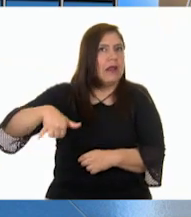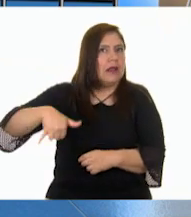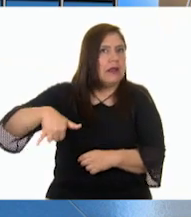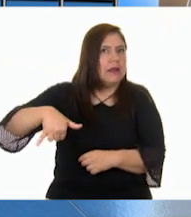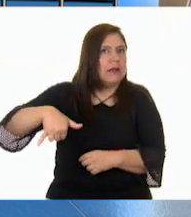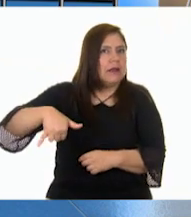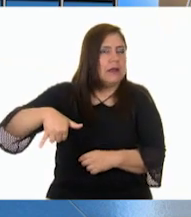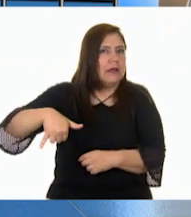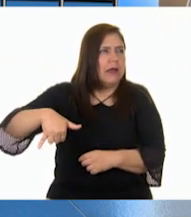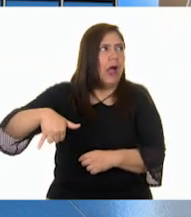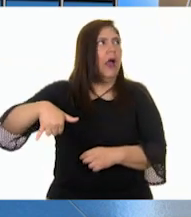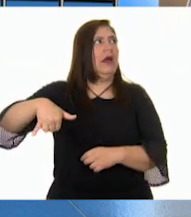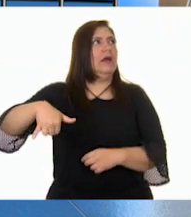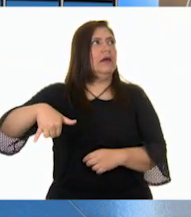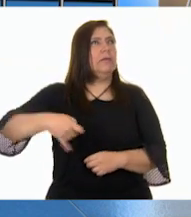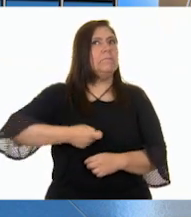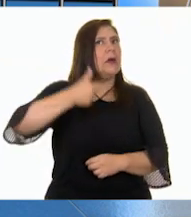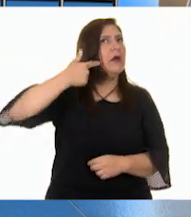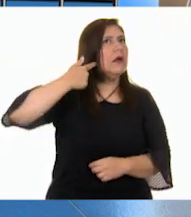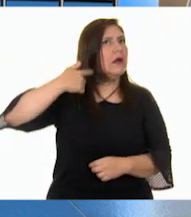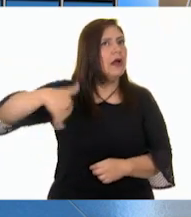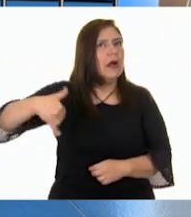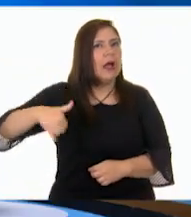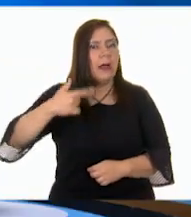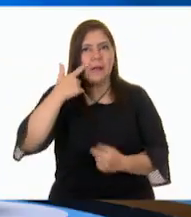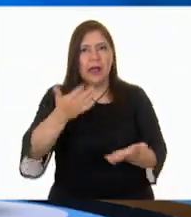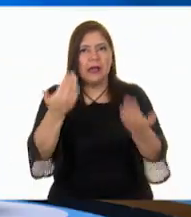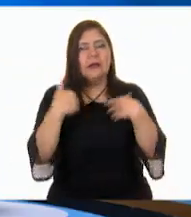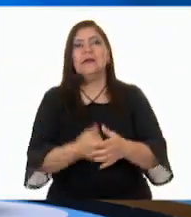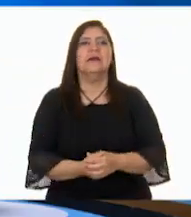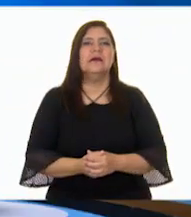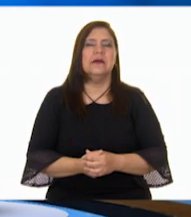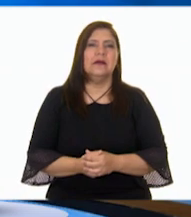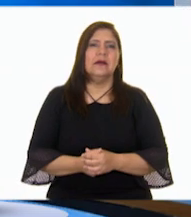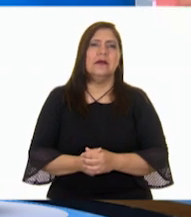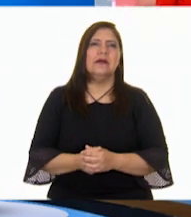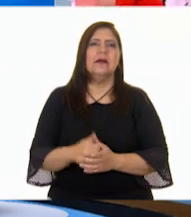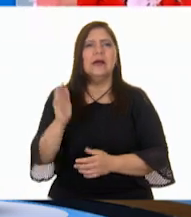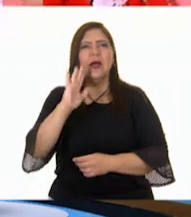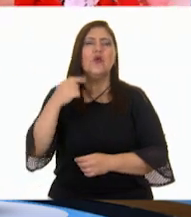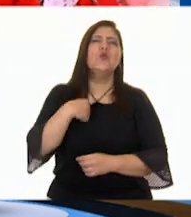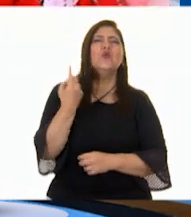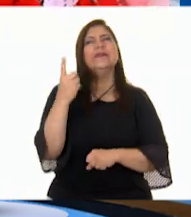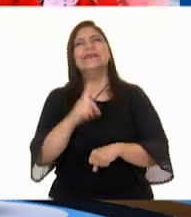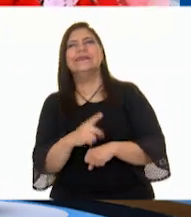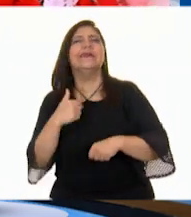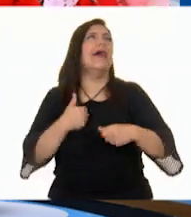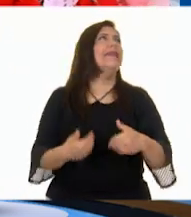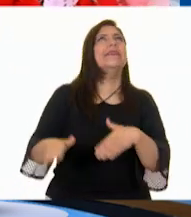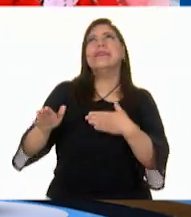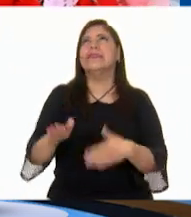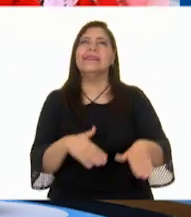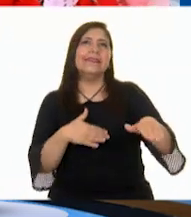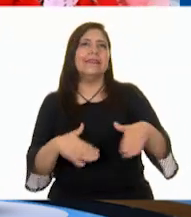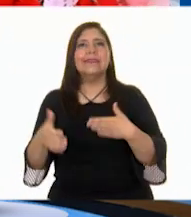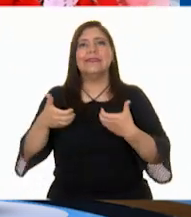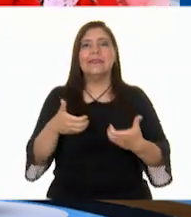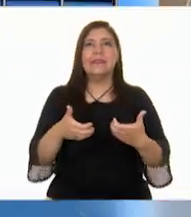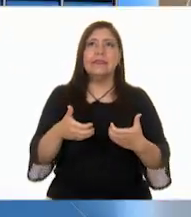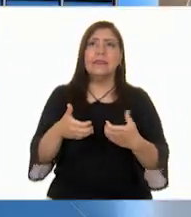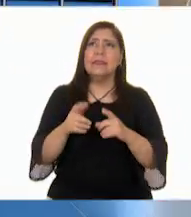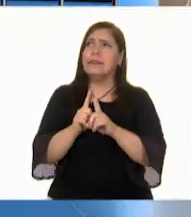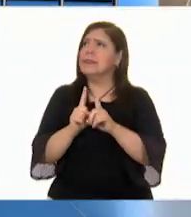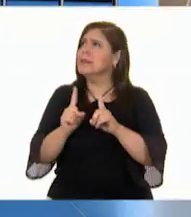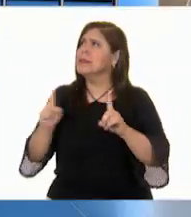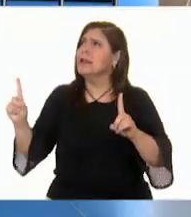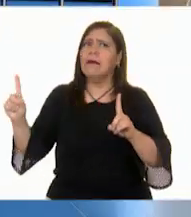¡Ay! Es nuestra primera llamada. ¡Adelante, producción! Que un día iba muy distraída en la calle y perdí a mi mamá